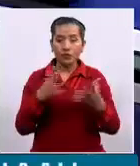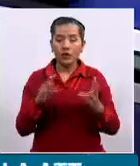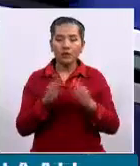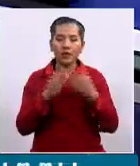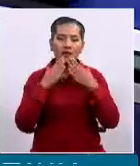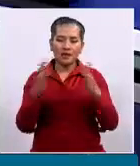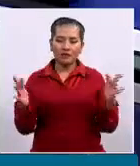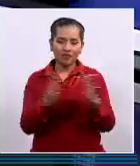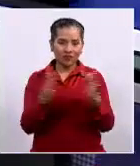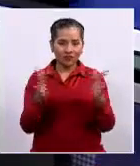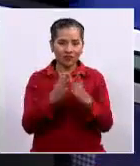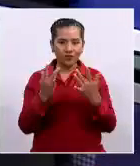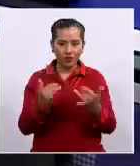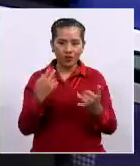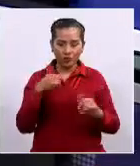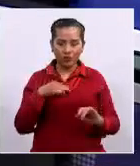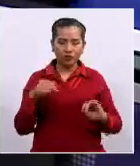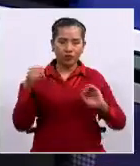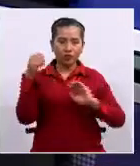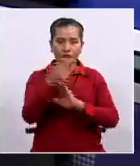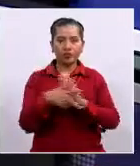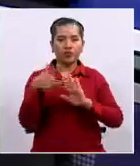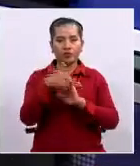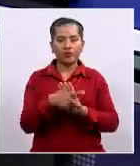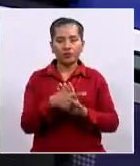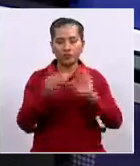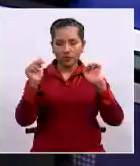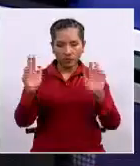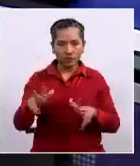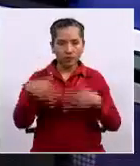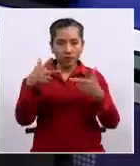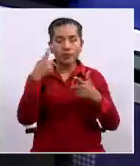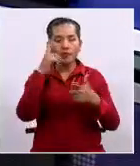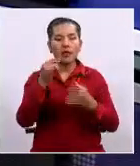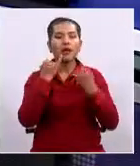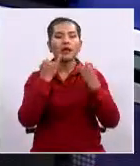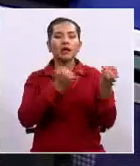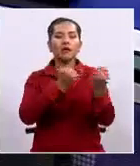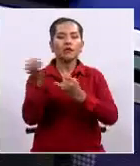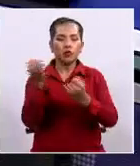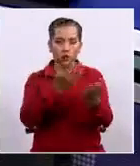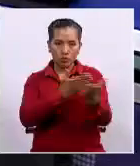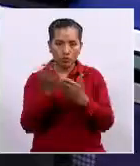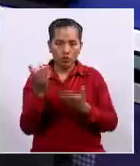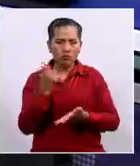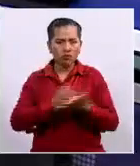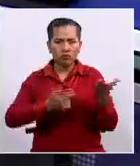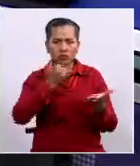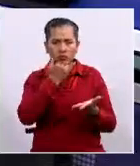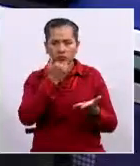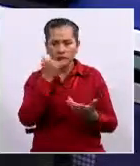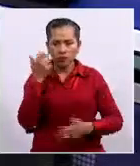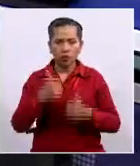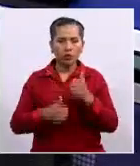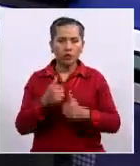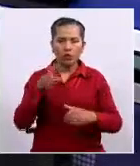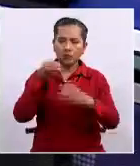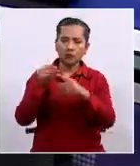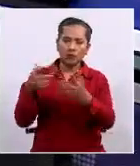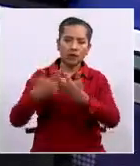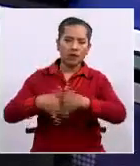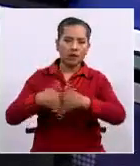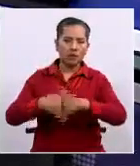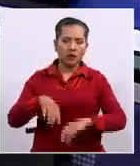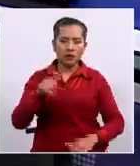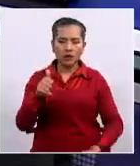cobertura y pues bueno, aquí para informar a la población de Bolivia lo que está sucediendo en relación a Amazonas y a